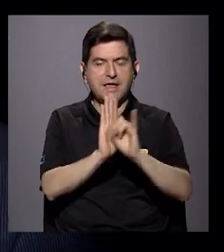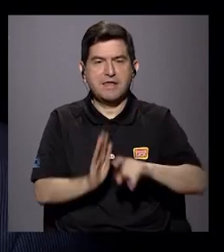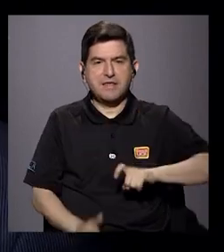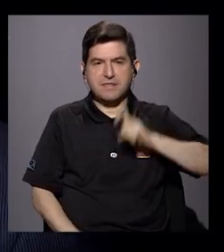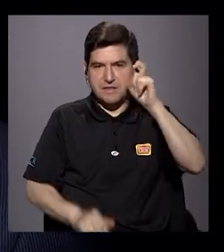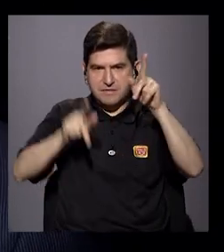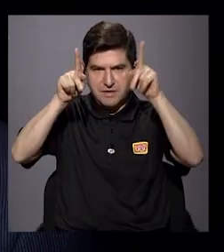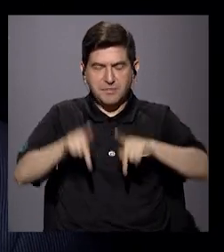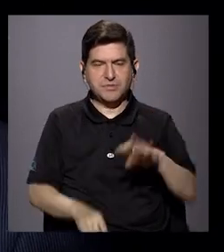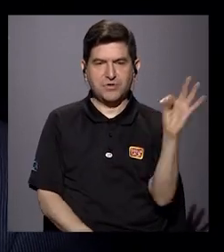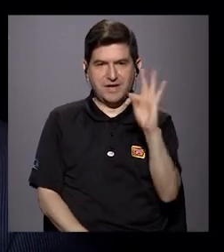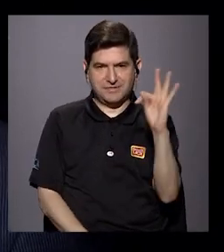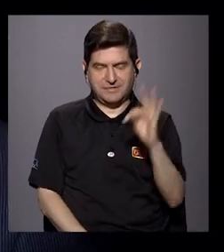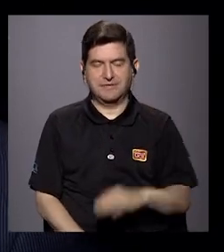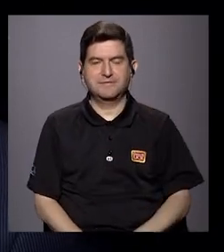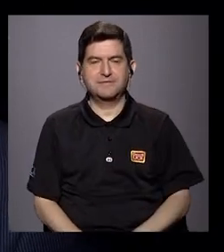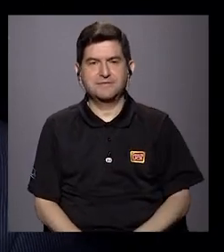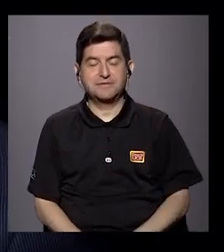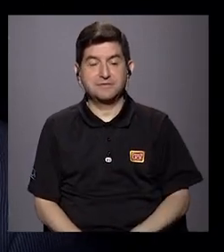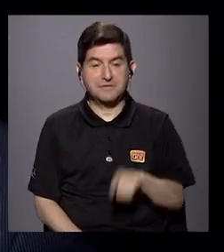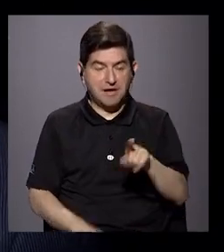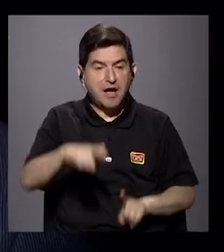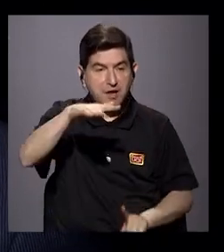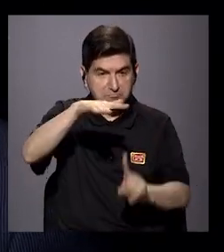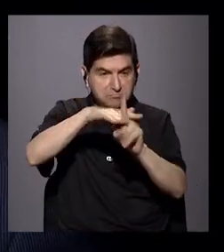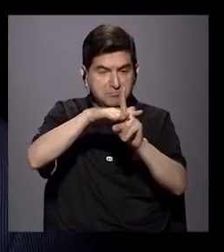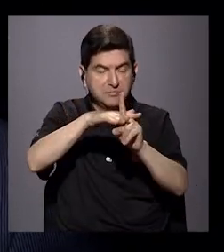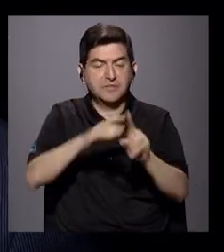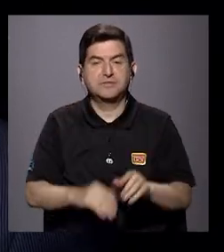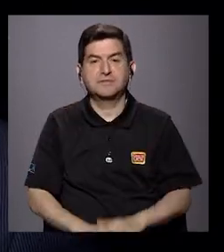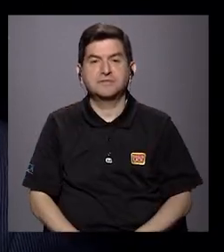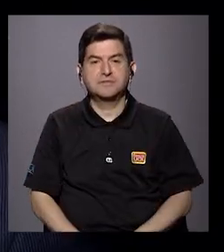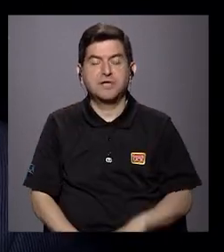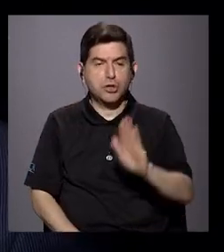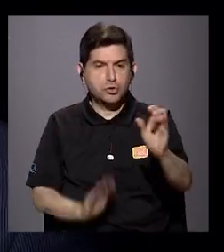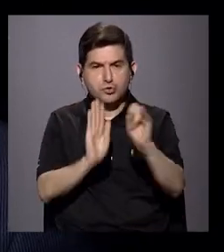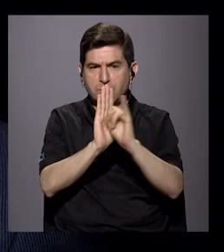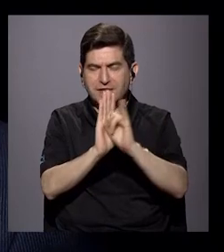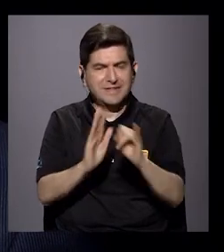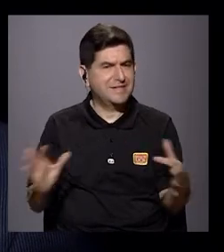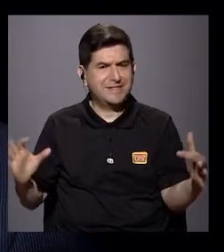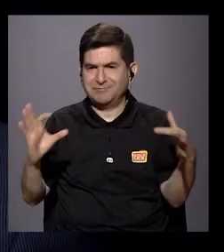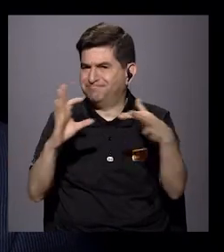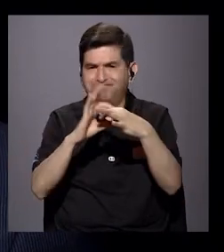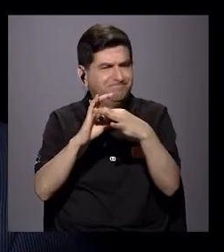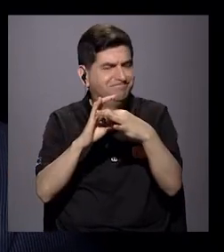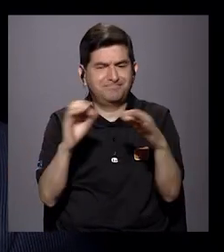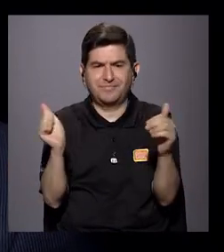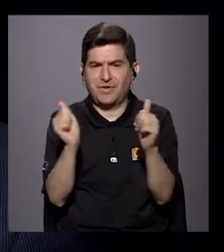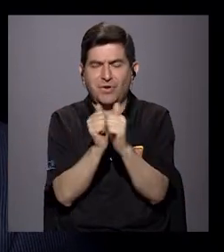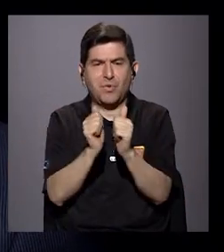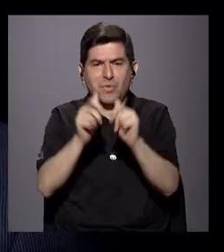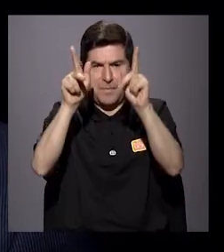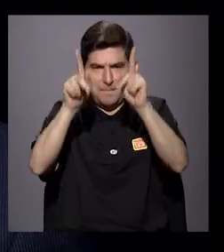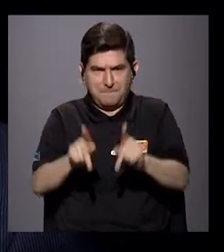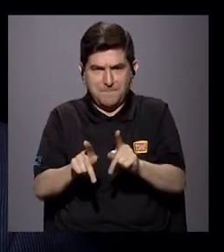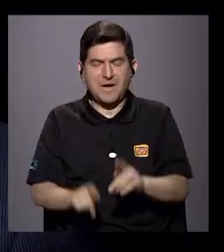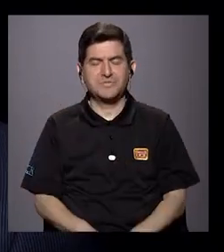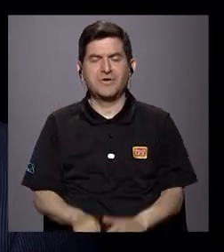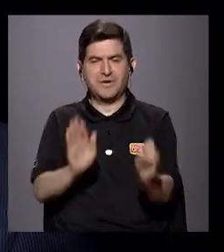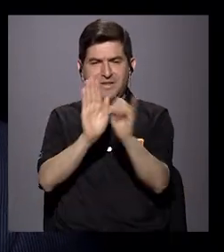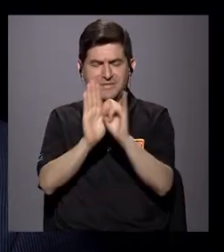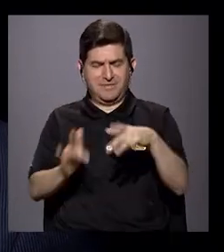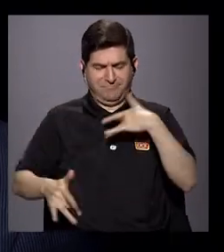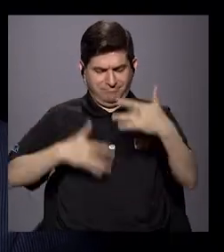de género para las personas trans, es decir, estaban visibilizadas, su identidad no correspondía con la cual las personas se